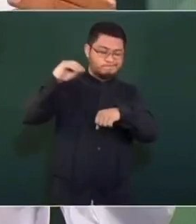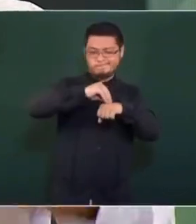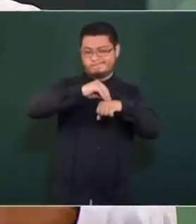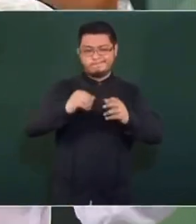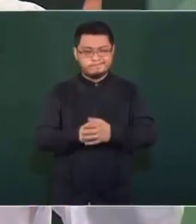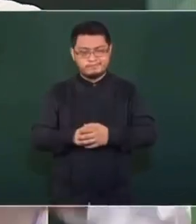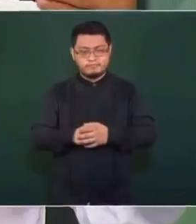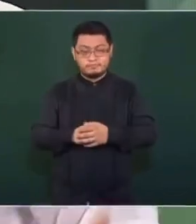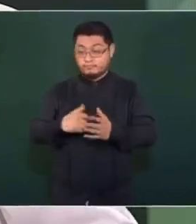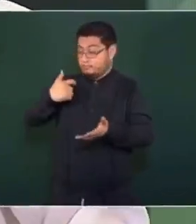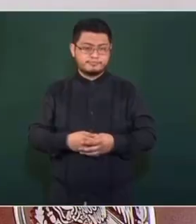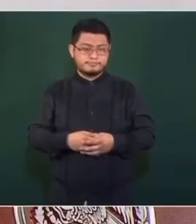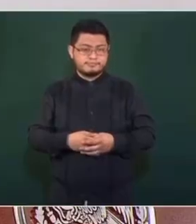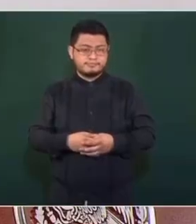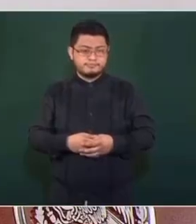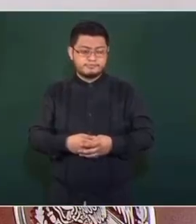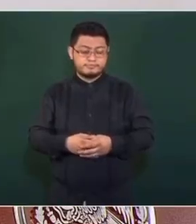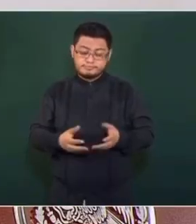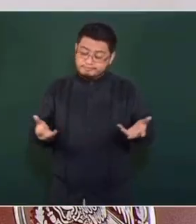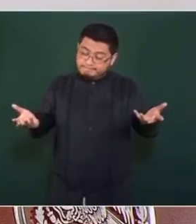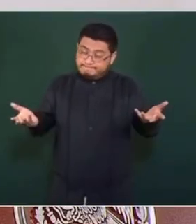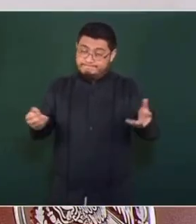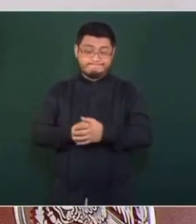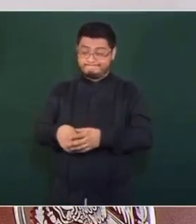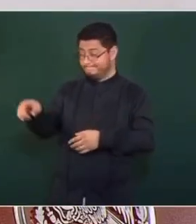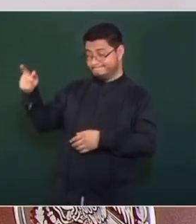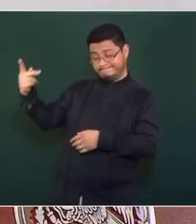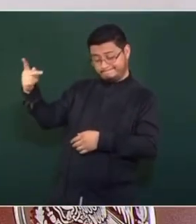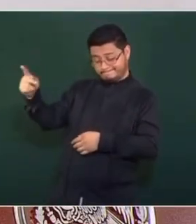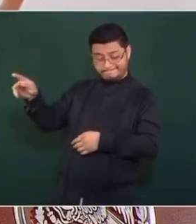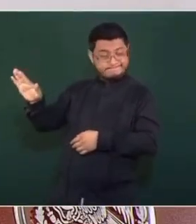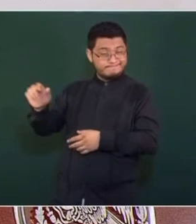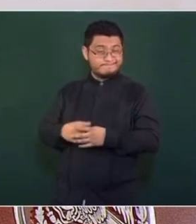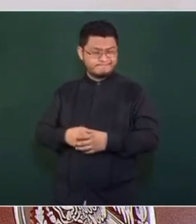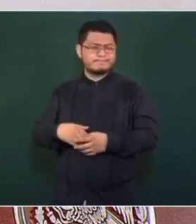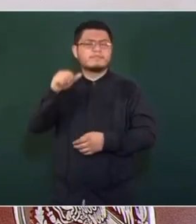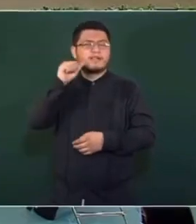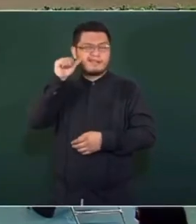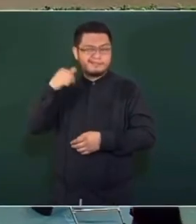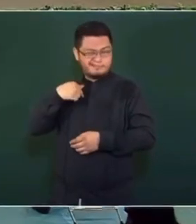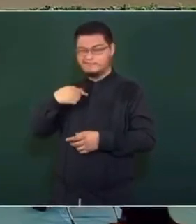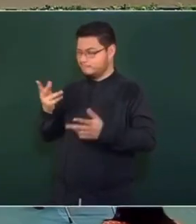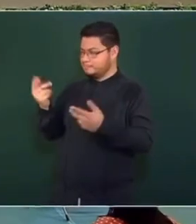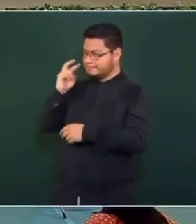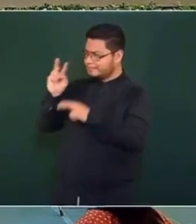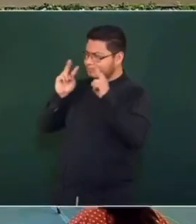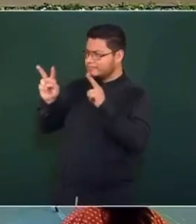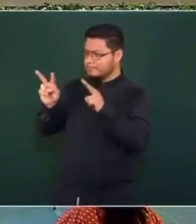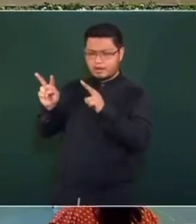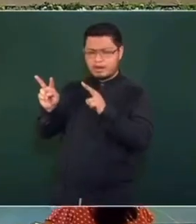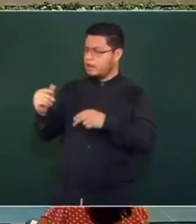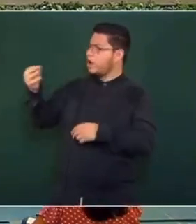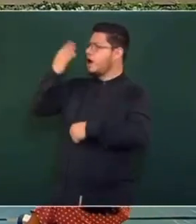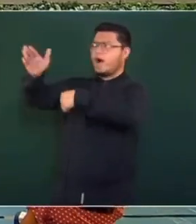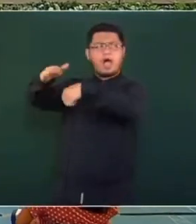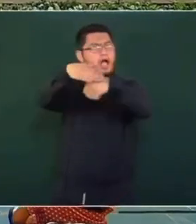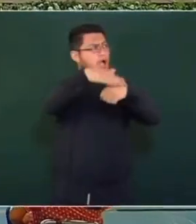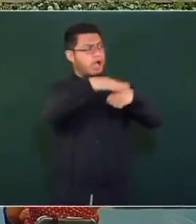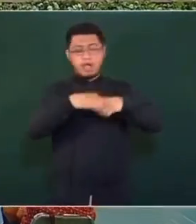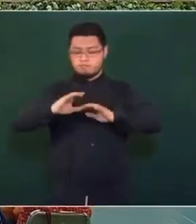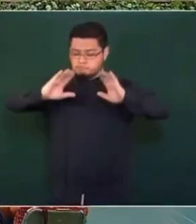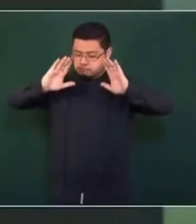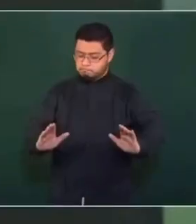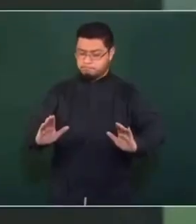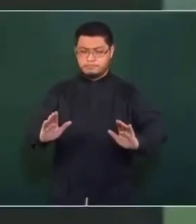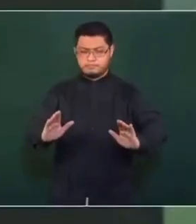el que se cobraran cuotas. Entonces, ellos mismos tienen que plantearlo. Ayer estaba lloviendo que estaban convocando a un paro de 48 horas.